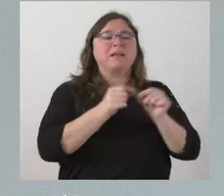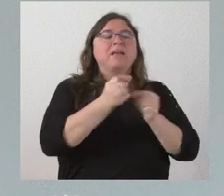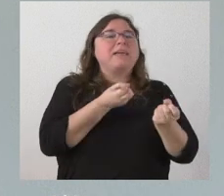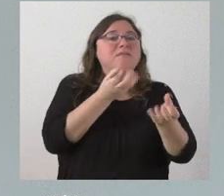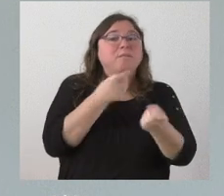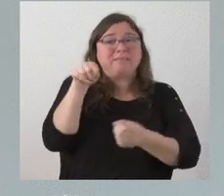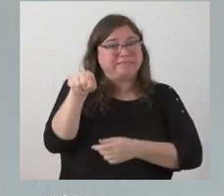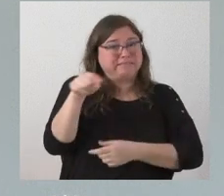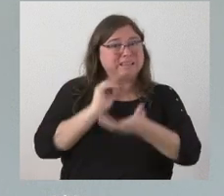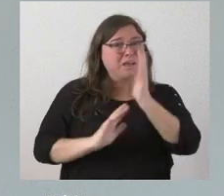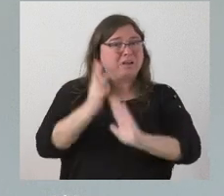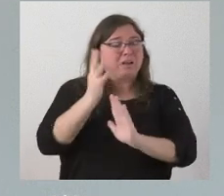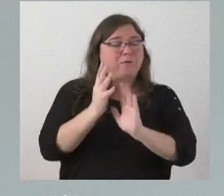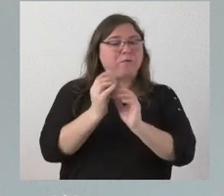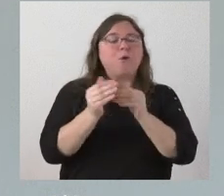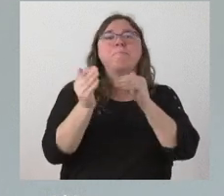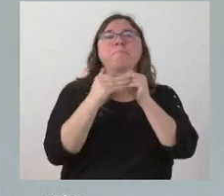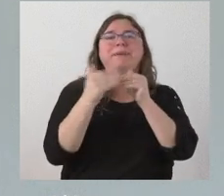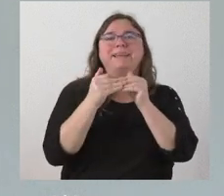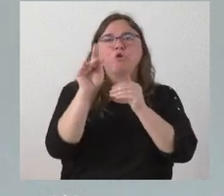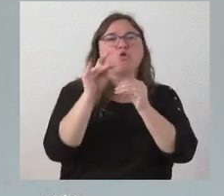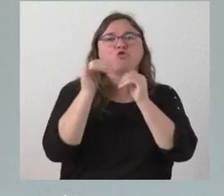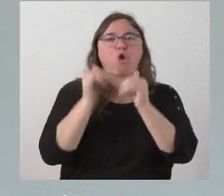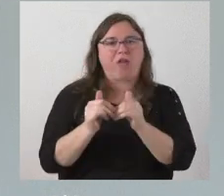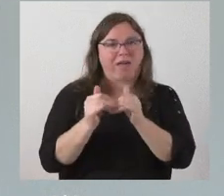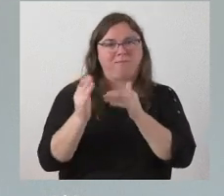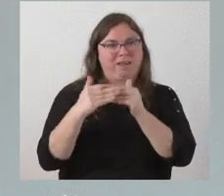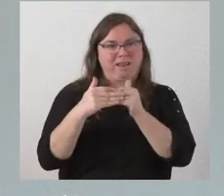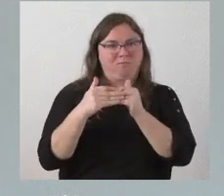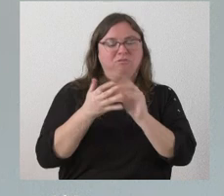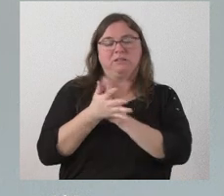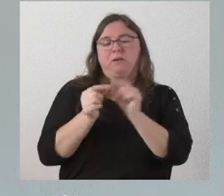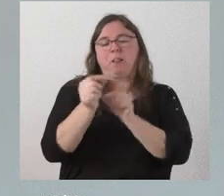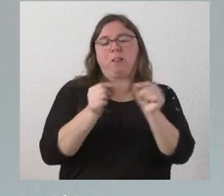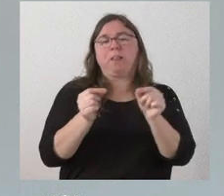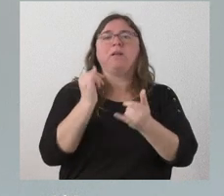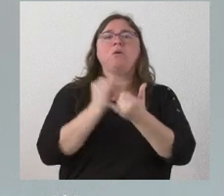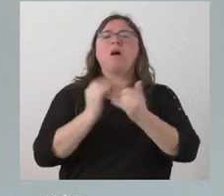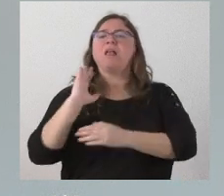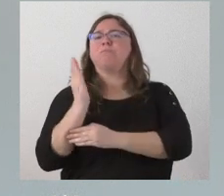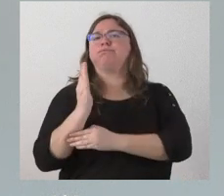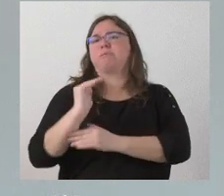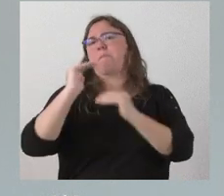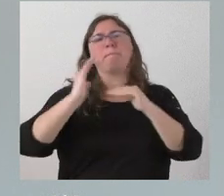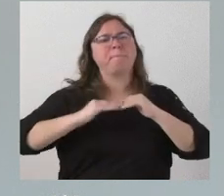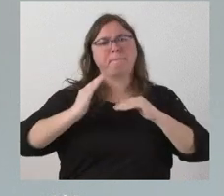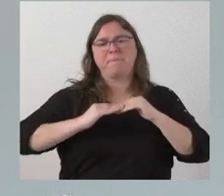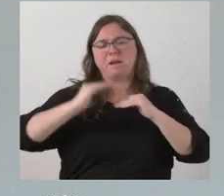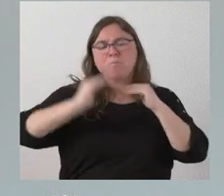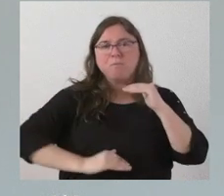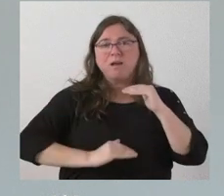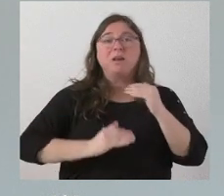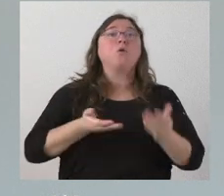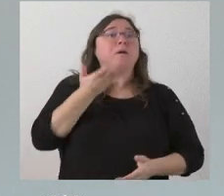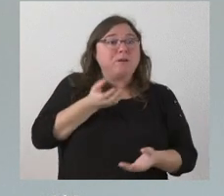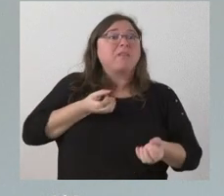incendio que usted señala no llegó a ese rango y por tanto su impacto fue claramente inferior al que determina un nivel de información